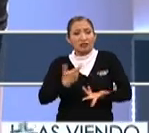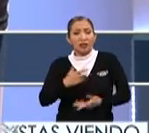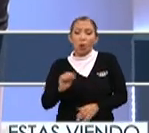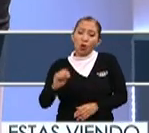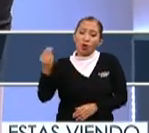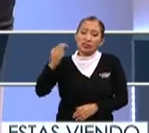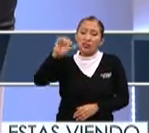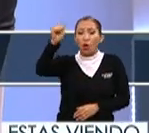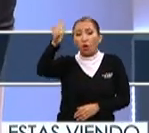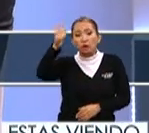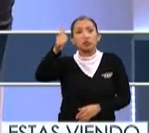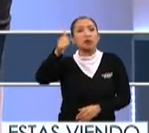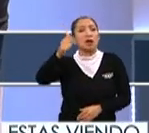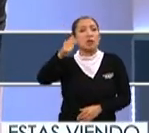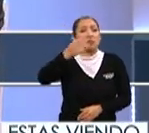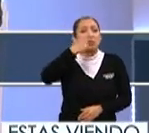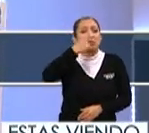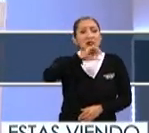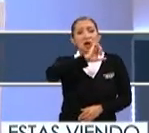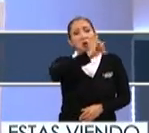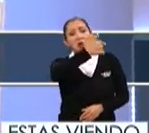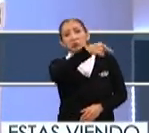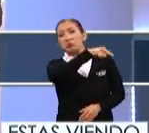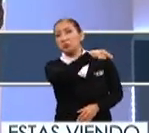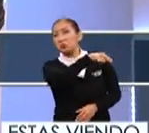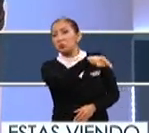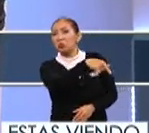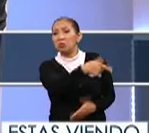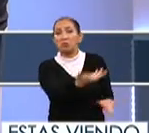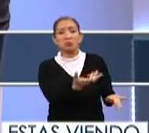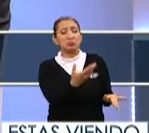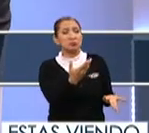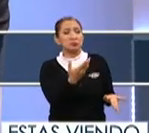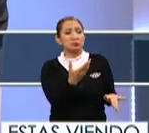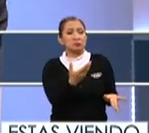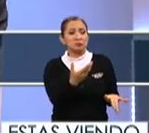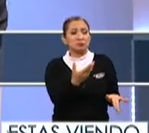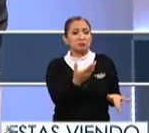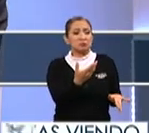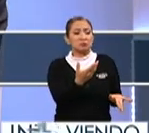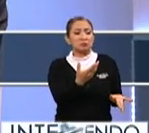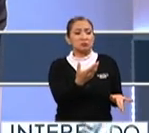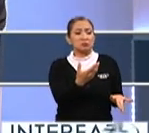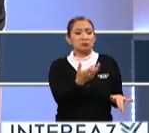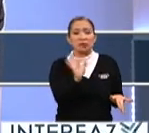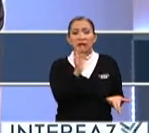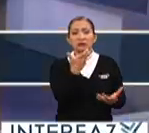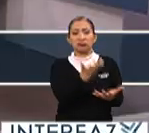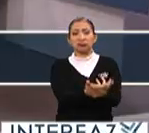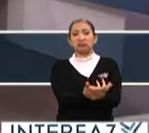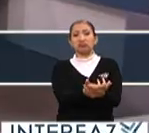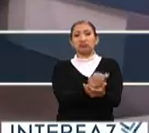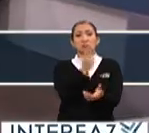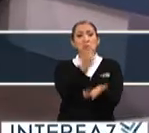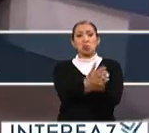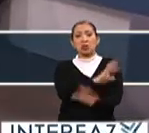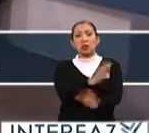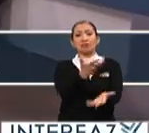tipo de medicamentos o algún tipo de estar sin salir, ¿no?